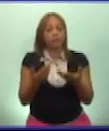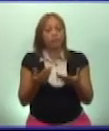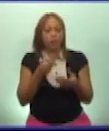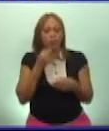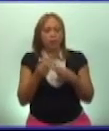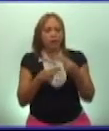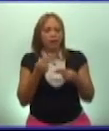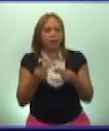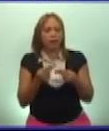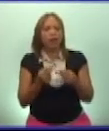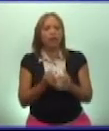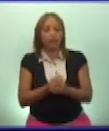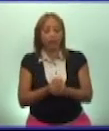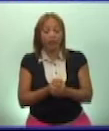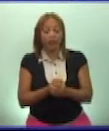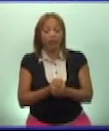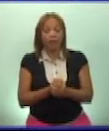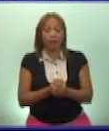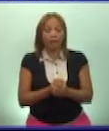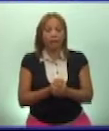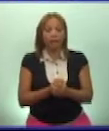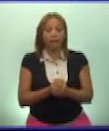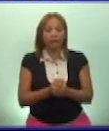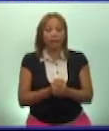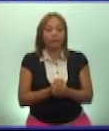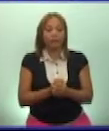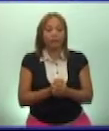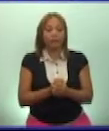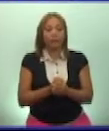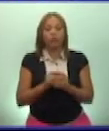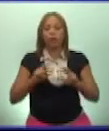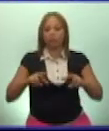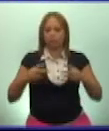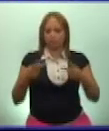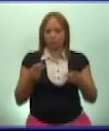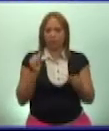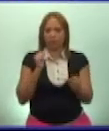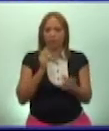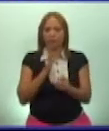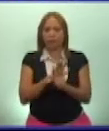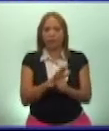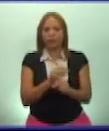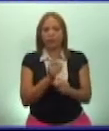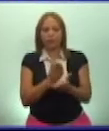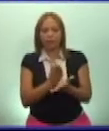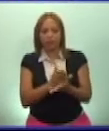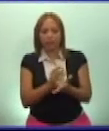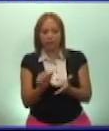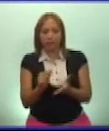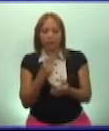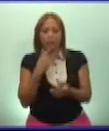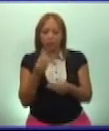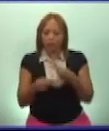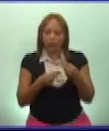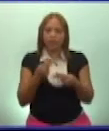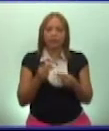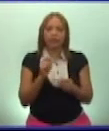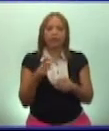van a tener la oportunidad, cuando se reinicie el curso, de poder realizar esta actividad,